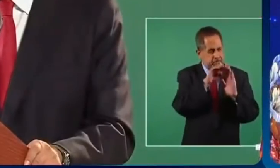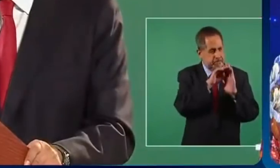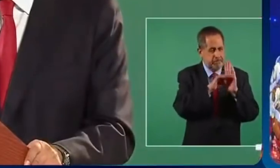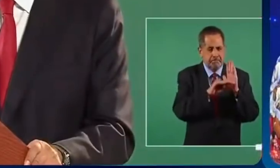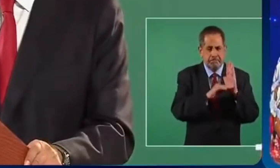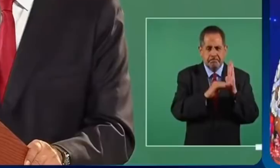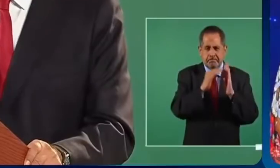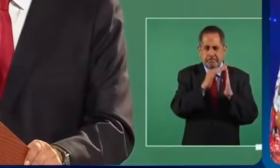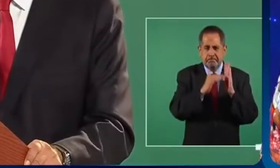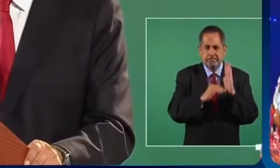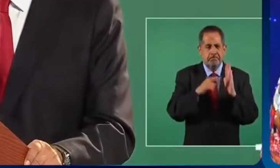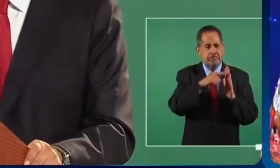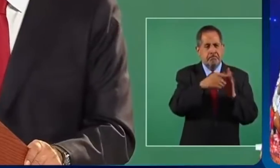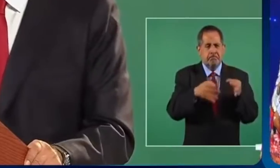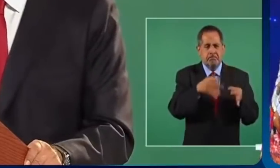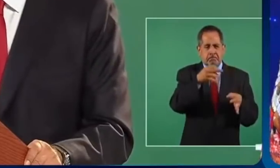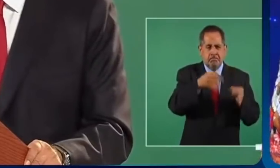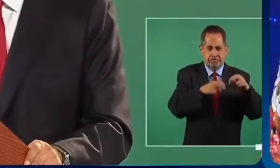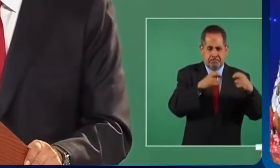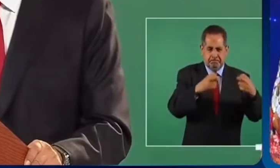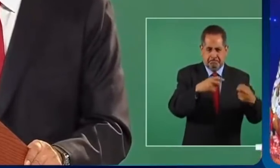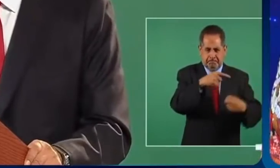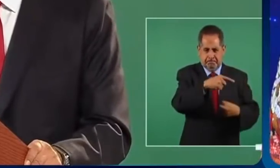de un ministro